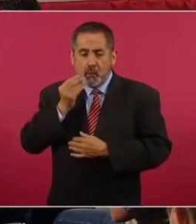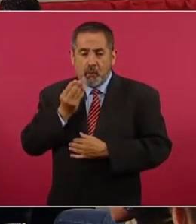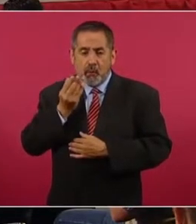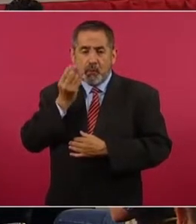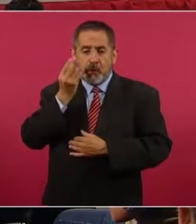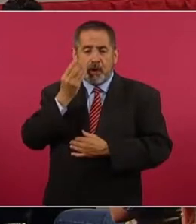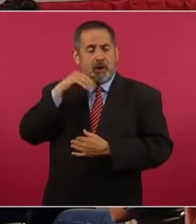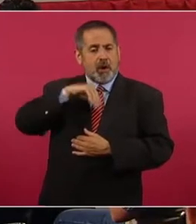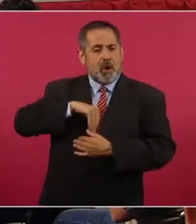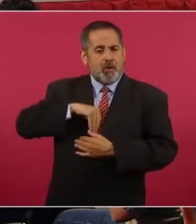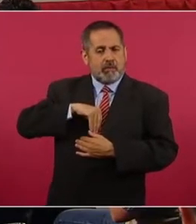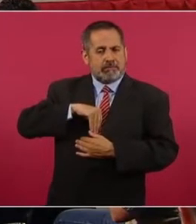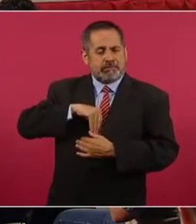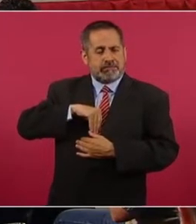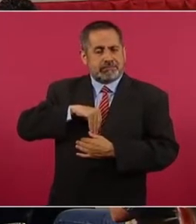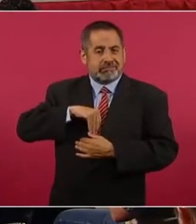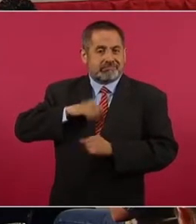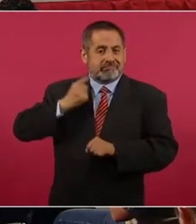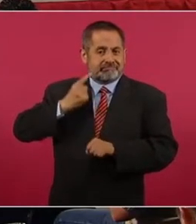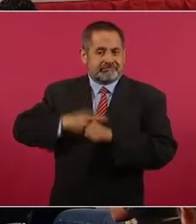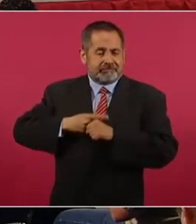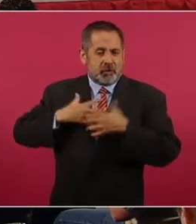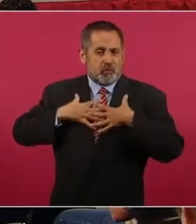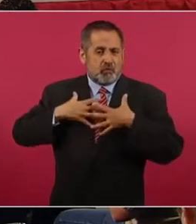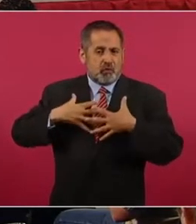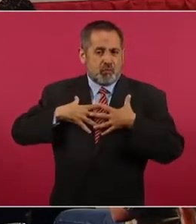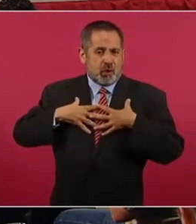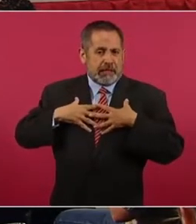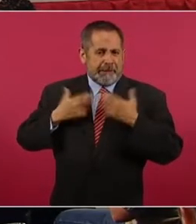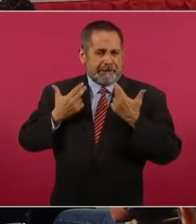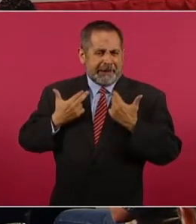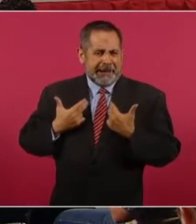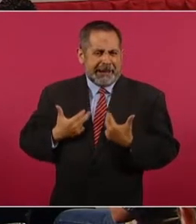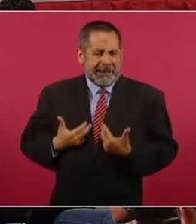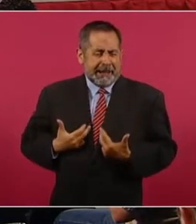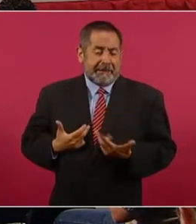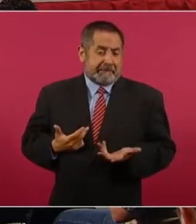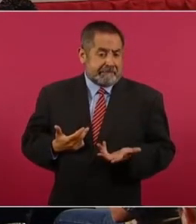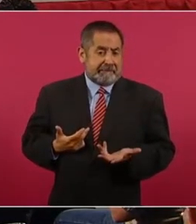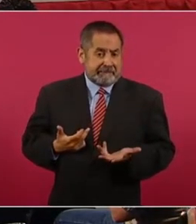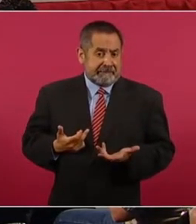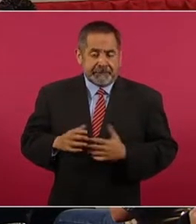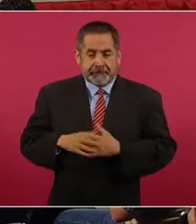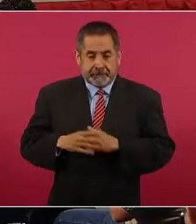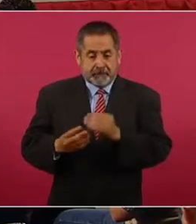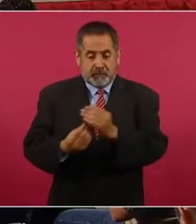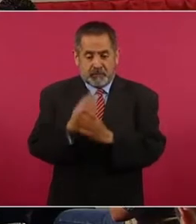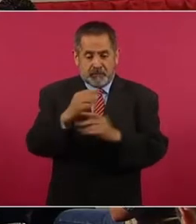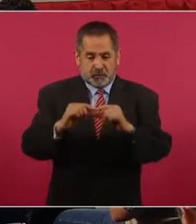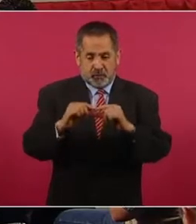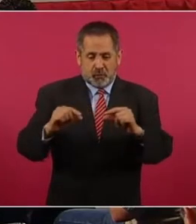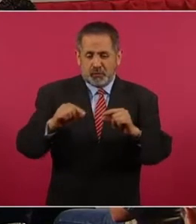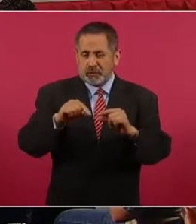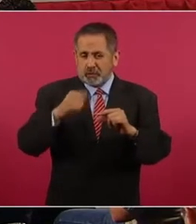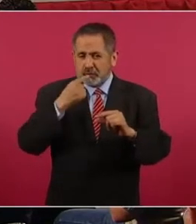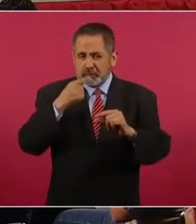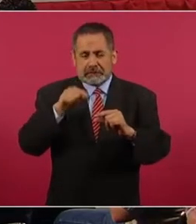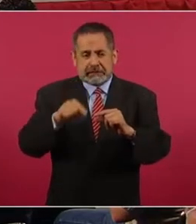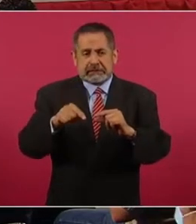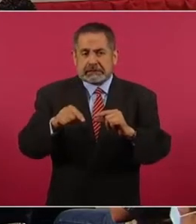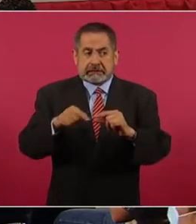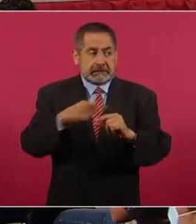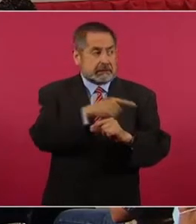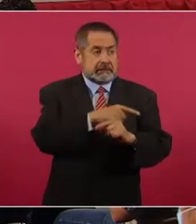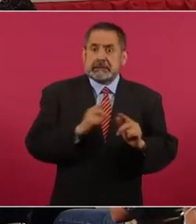les dañan a los pulmones y otros órganos, que ahorita comentaré. Estos nuevos productos son relevantes para la industria del